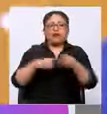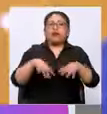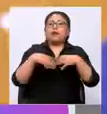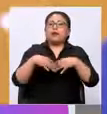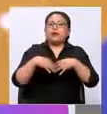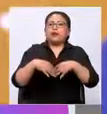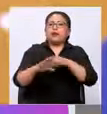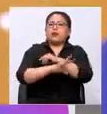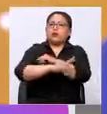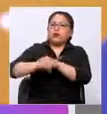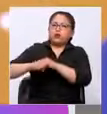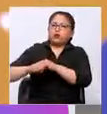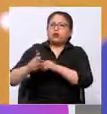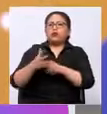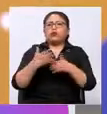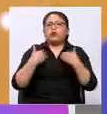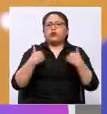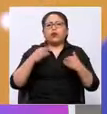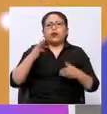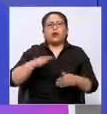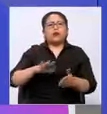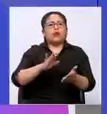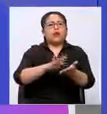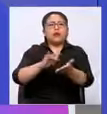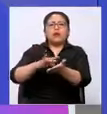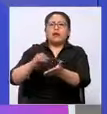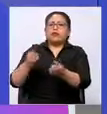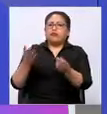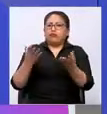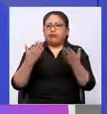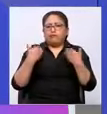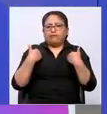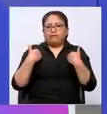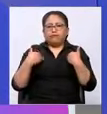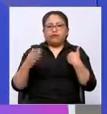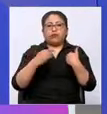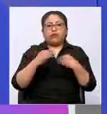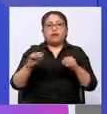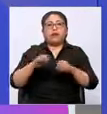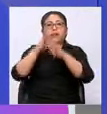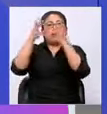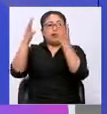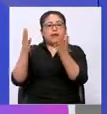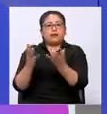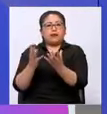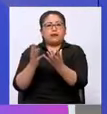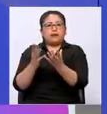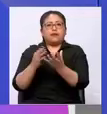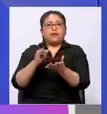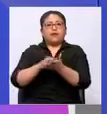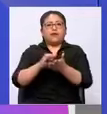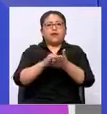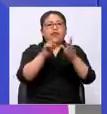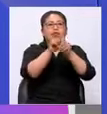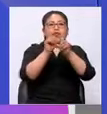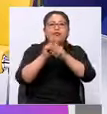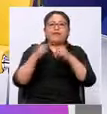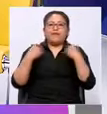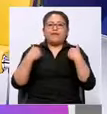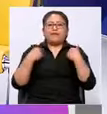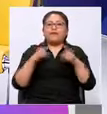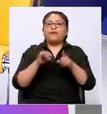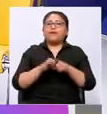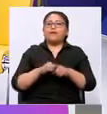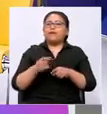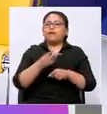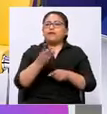el robo, el aprovechamiento que se ha tenido incluso en momentos críticos de la pandemia. No, sin duda alguna, el robo ha estado socapado con